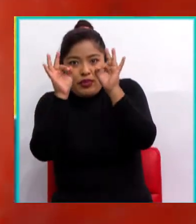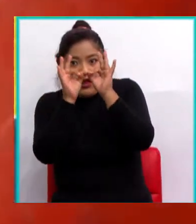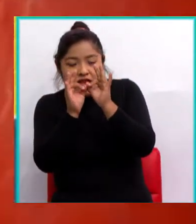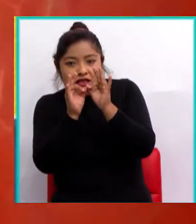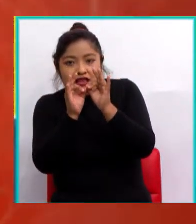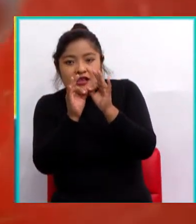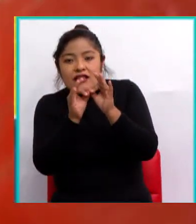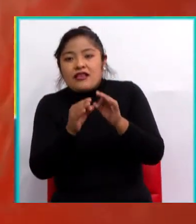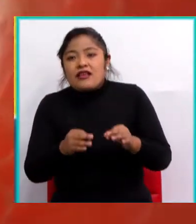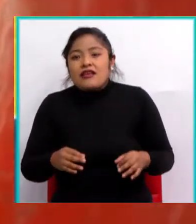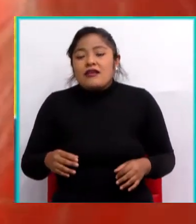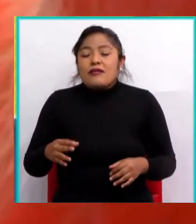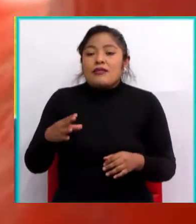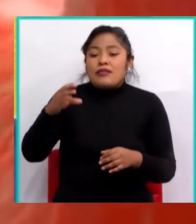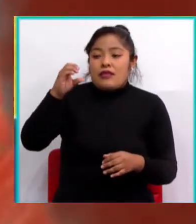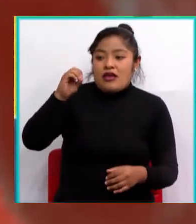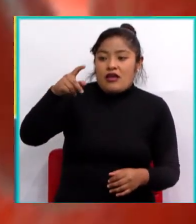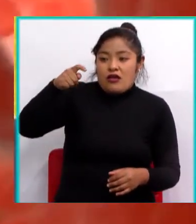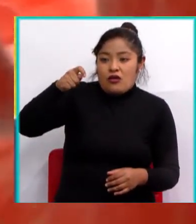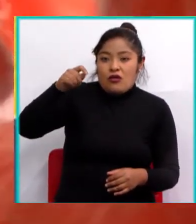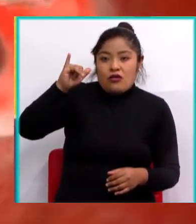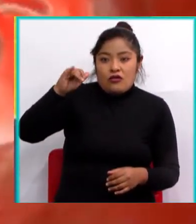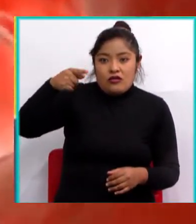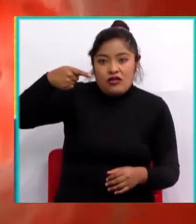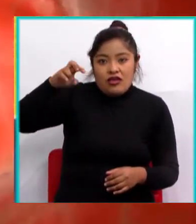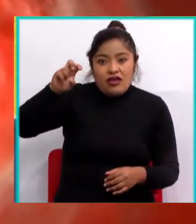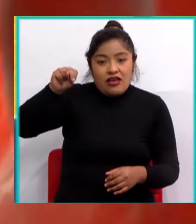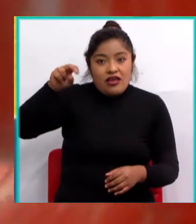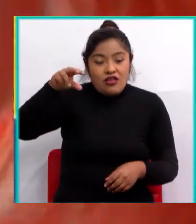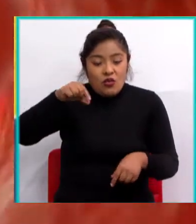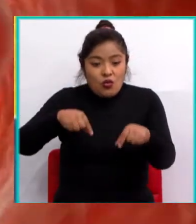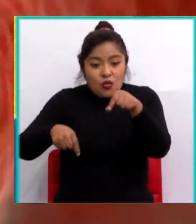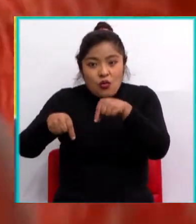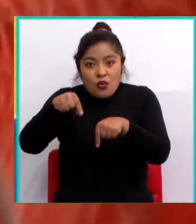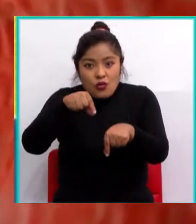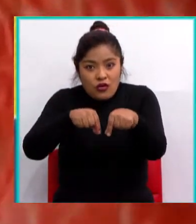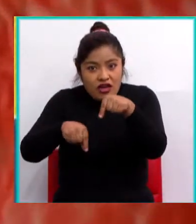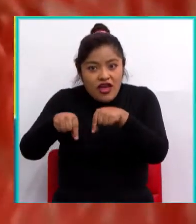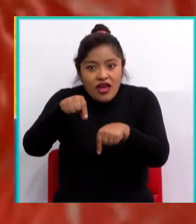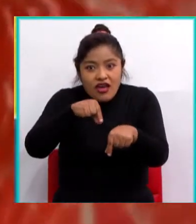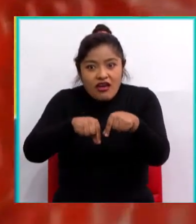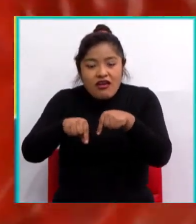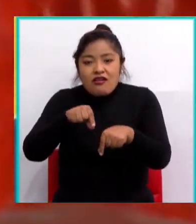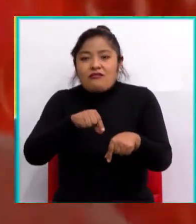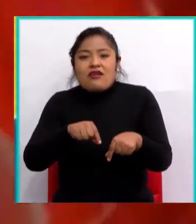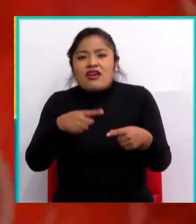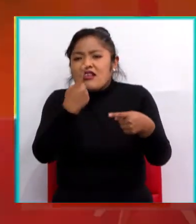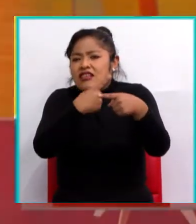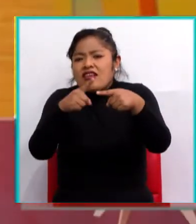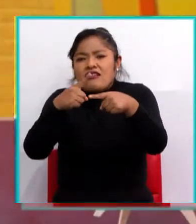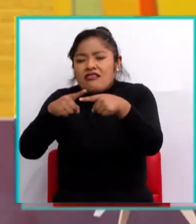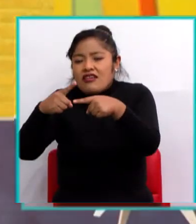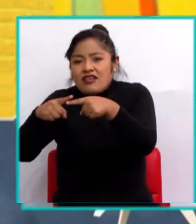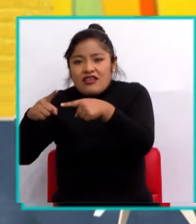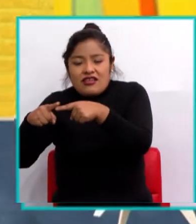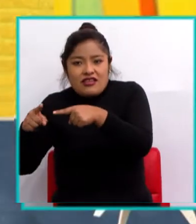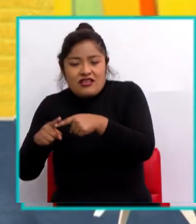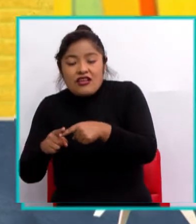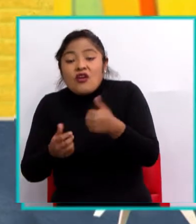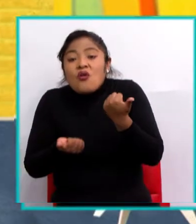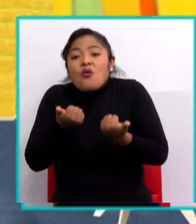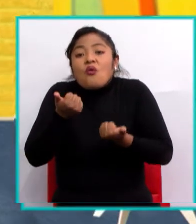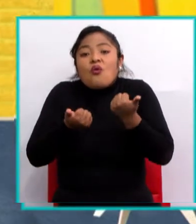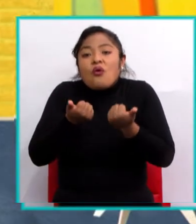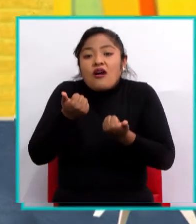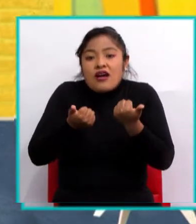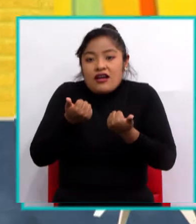oxígeno, el dióxido de carbono, las hormonas y otras sustancias. ¿Cuáles son